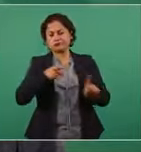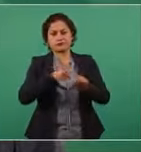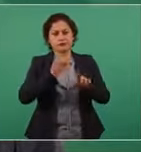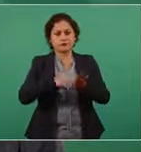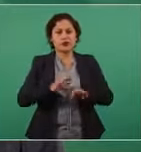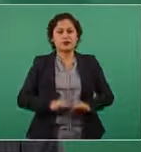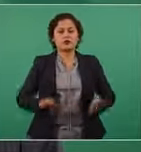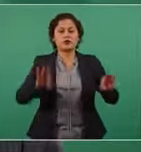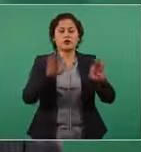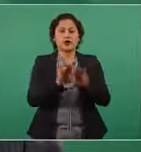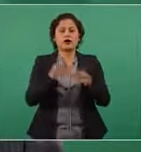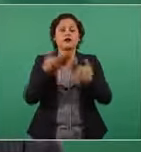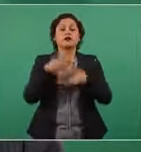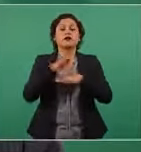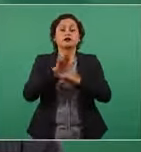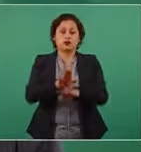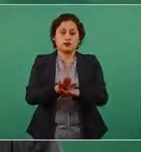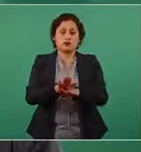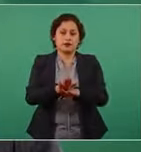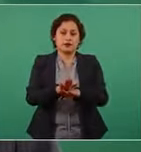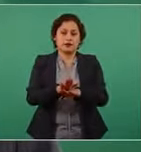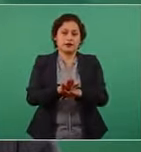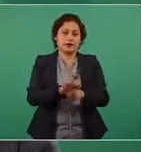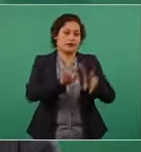al marco legal,